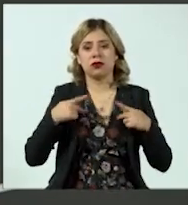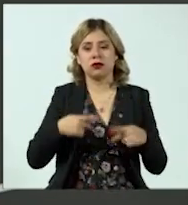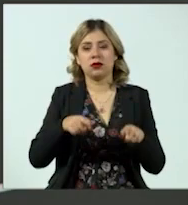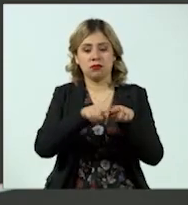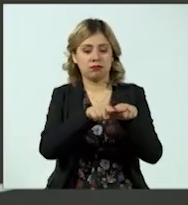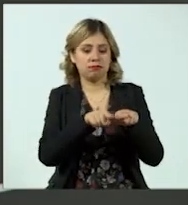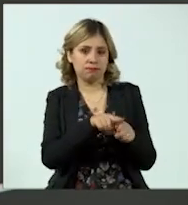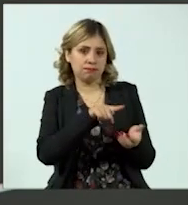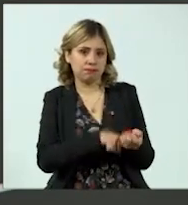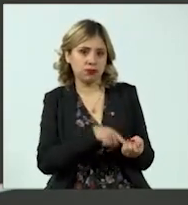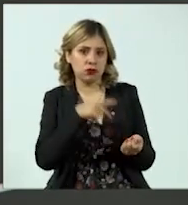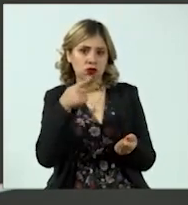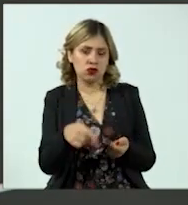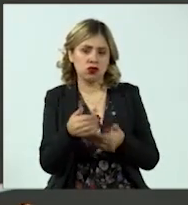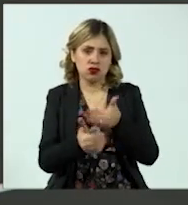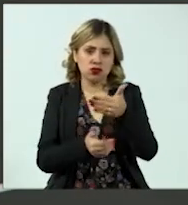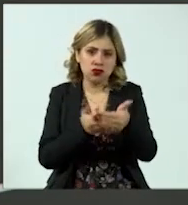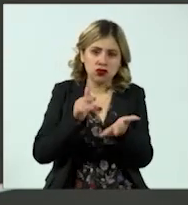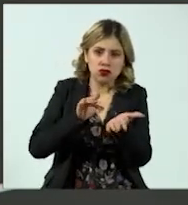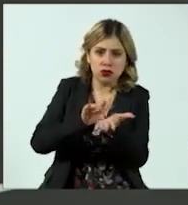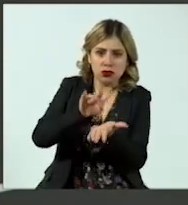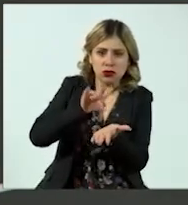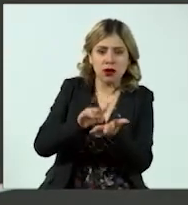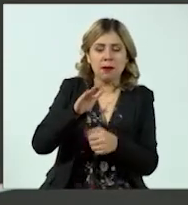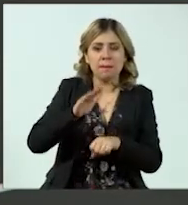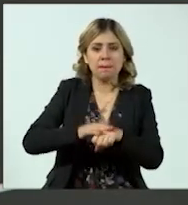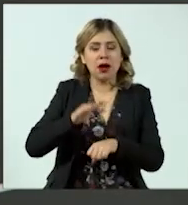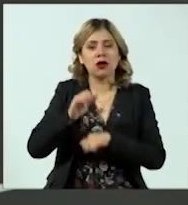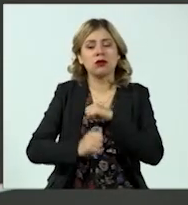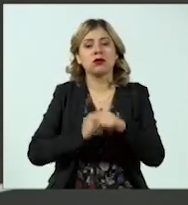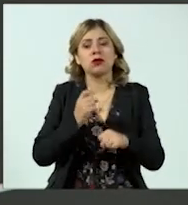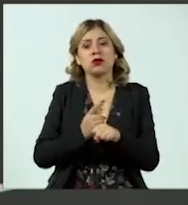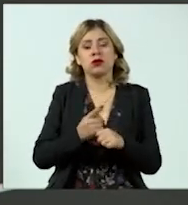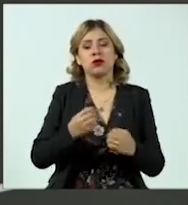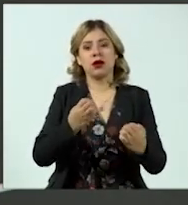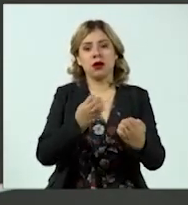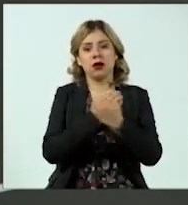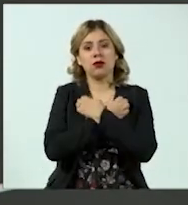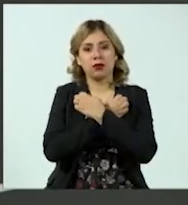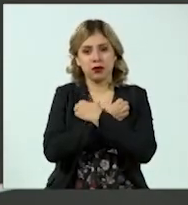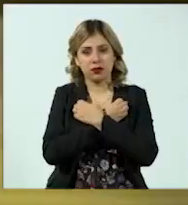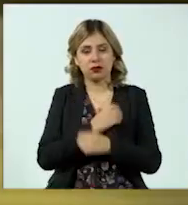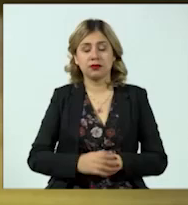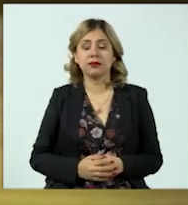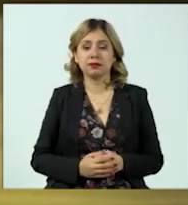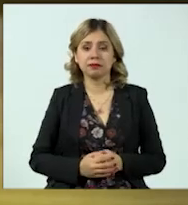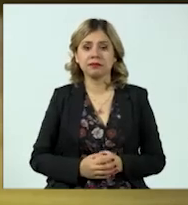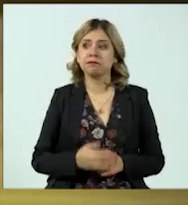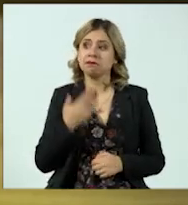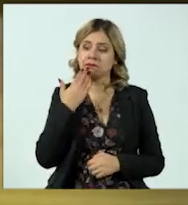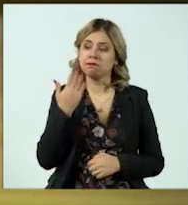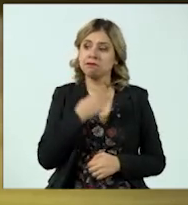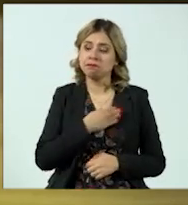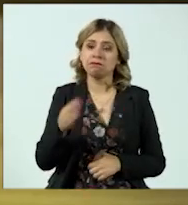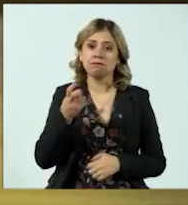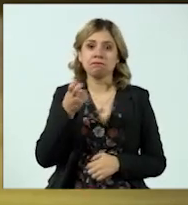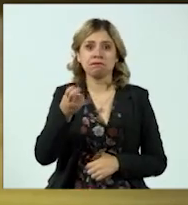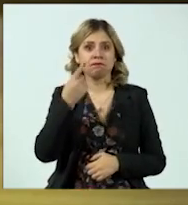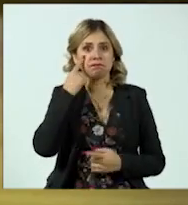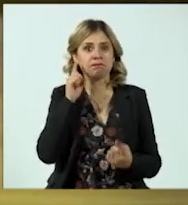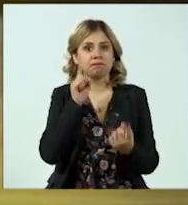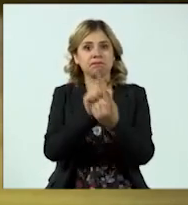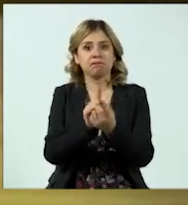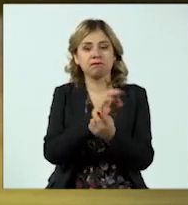jaliscienses con el ánimo de que tengas mayores oportunidades en educación superior. Bueno, pues acérquense